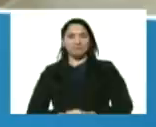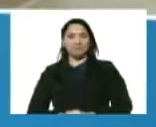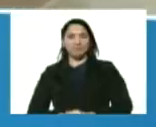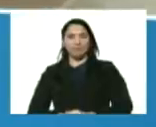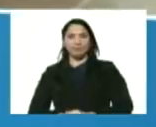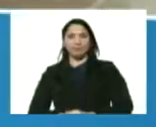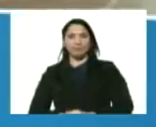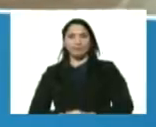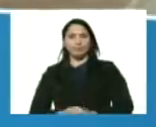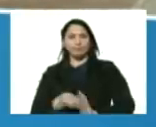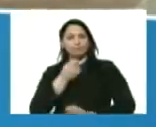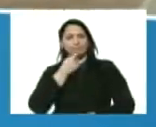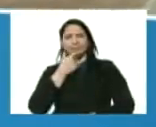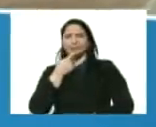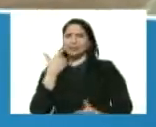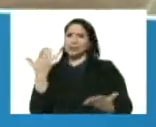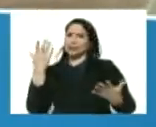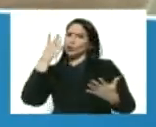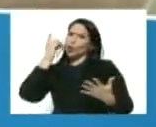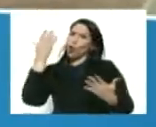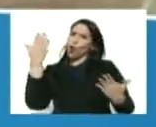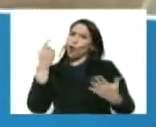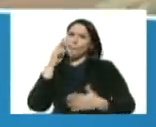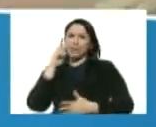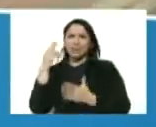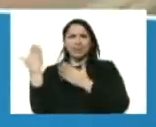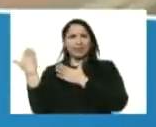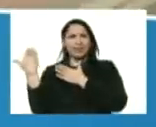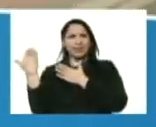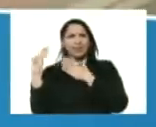Una belleza, Dios santo, mire qué belleza.